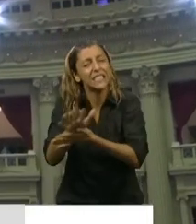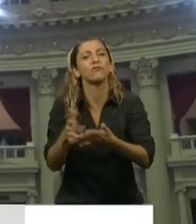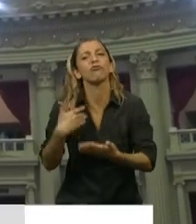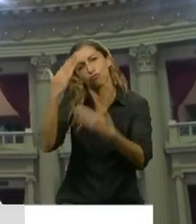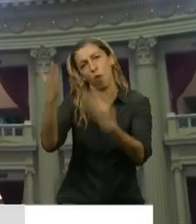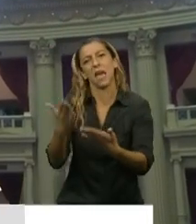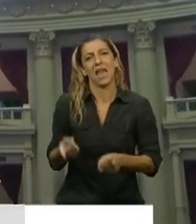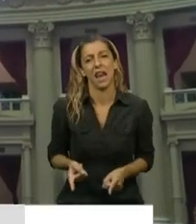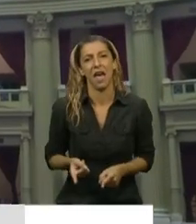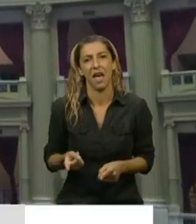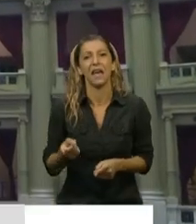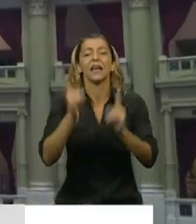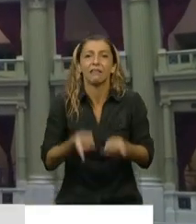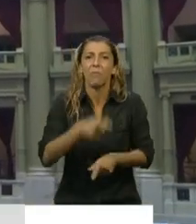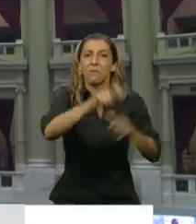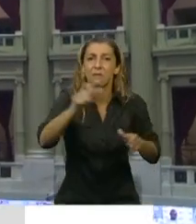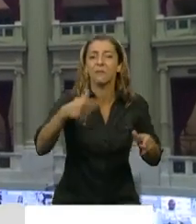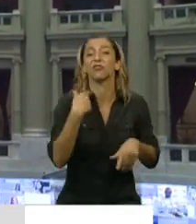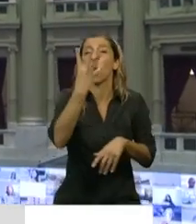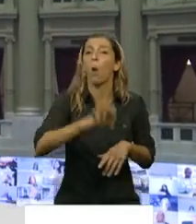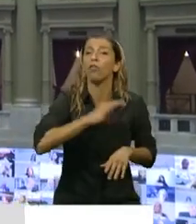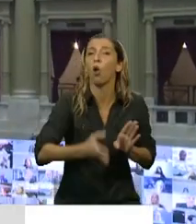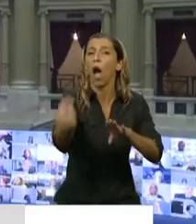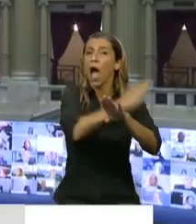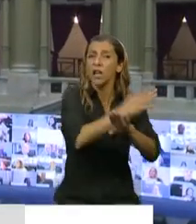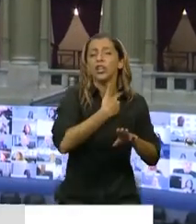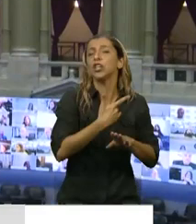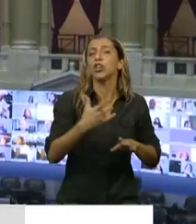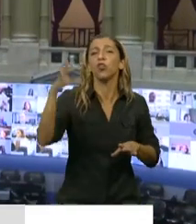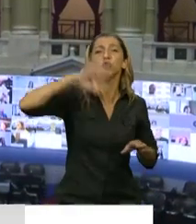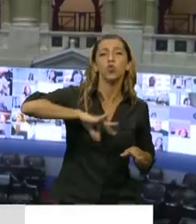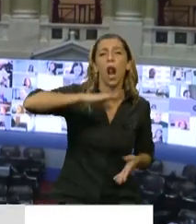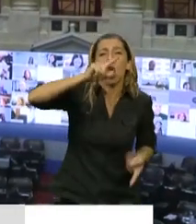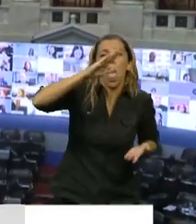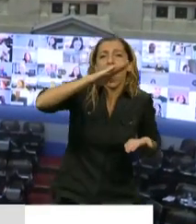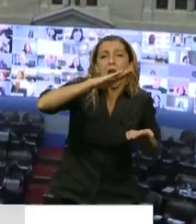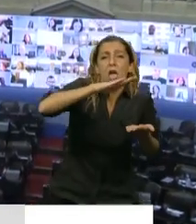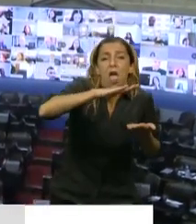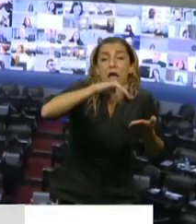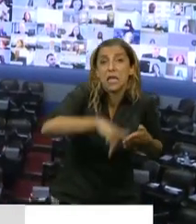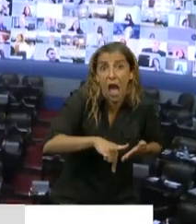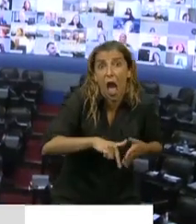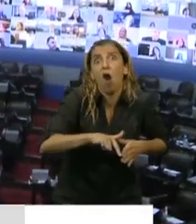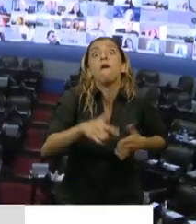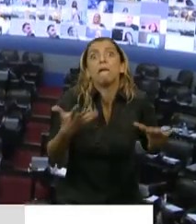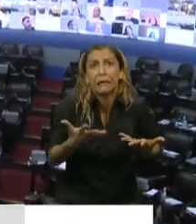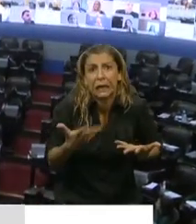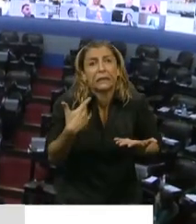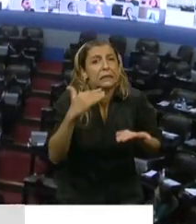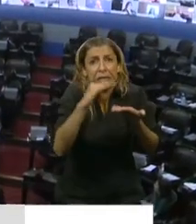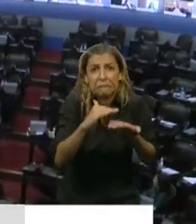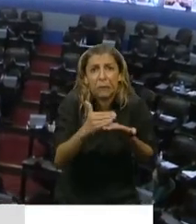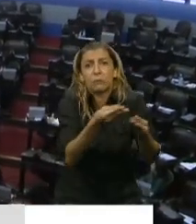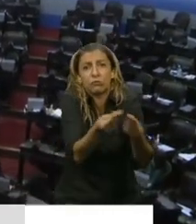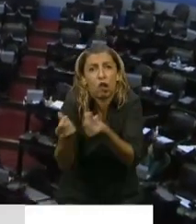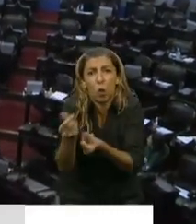cuatro años perder su capacidad adquisitiva y tuvieron que volcar todos sus recursos a la comida y que ahora tienen mucho miedo de perder empleo si no